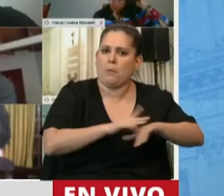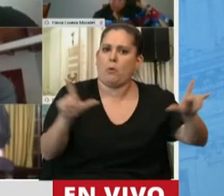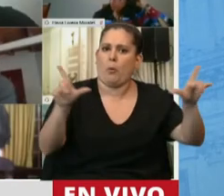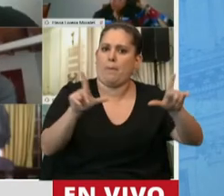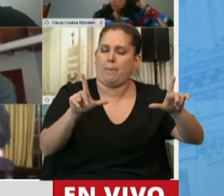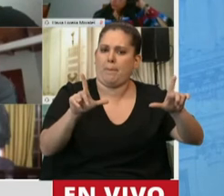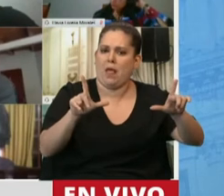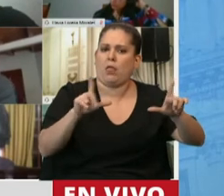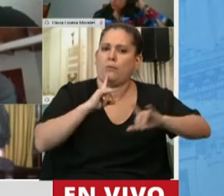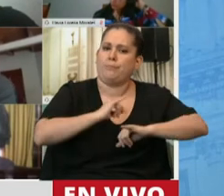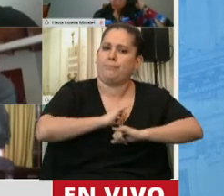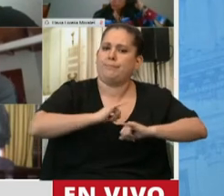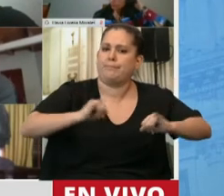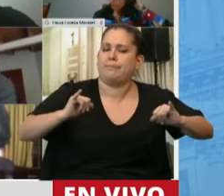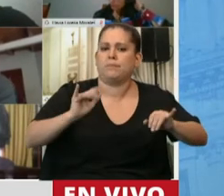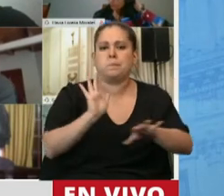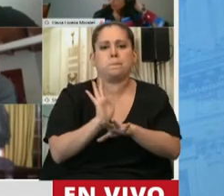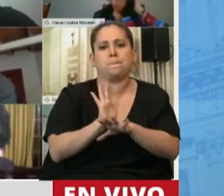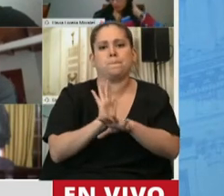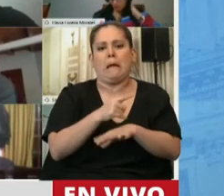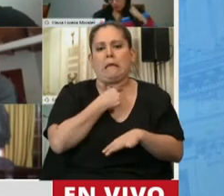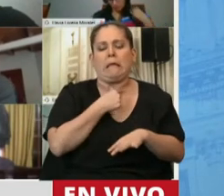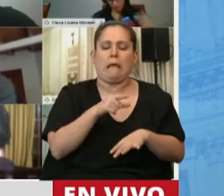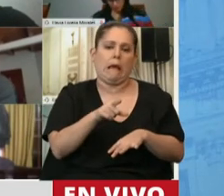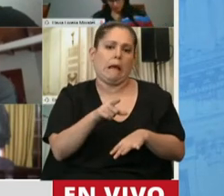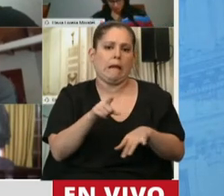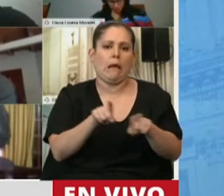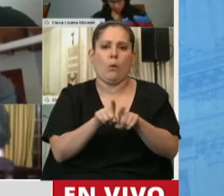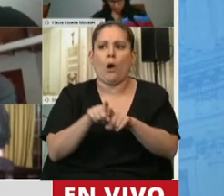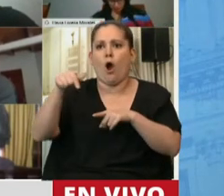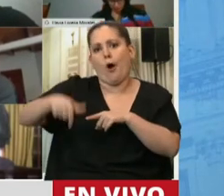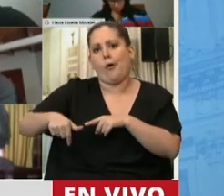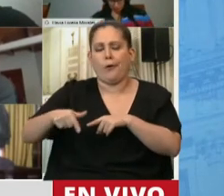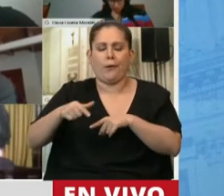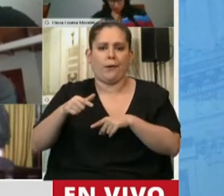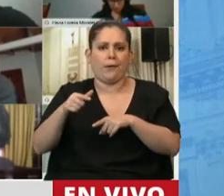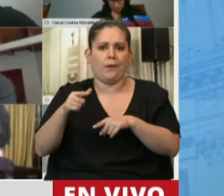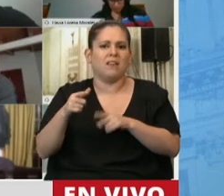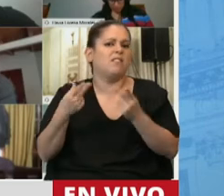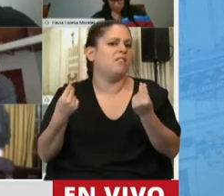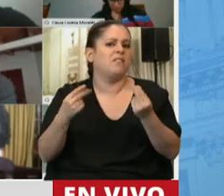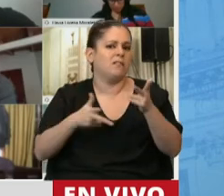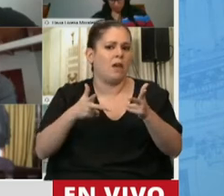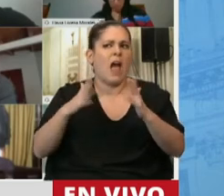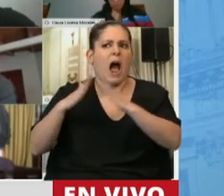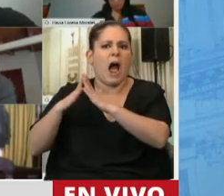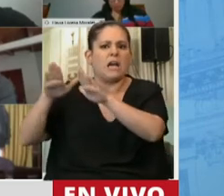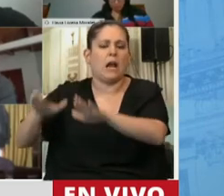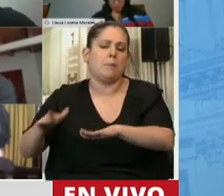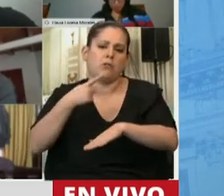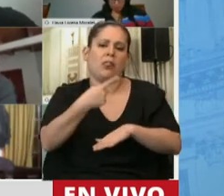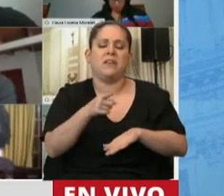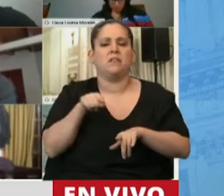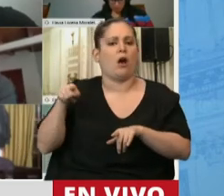para esmerilar y debilitar esta herramienta que hoy vengo a defender, que es justamente el aislamiento, que es la